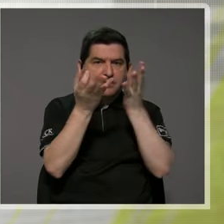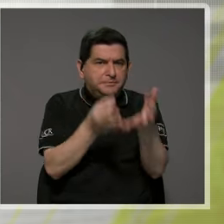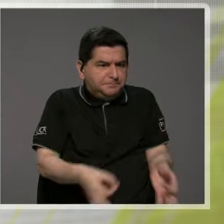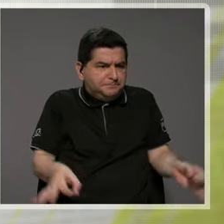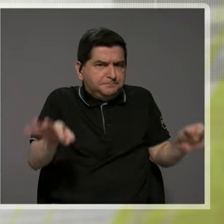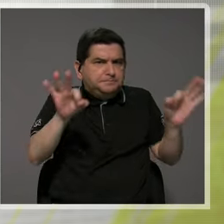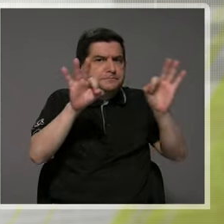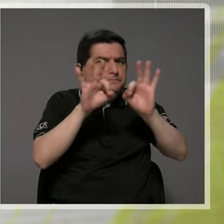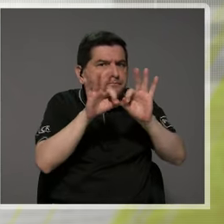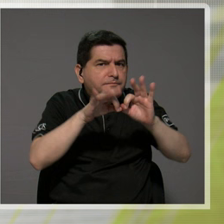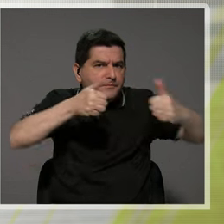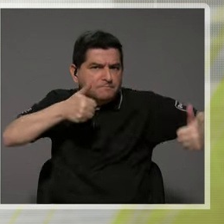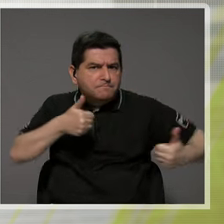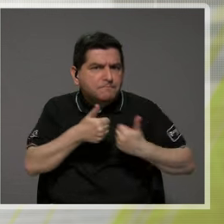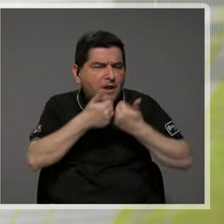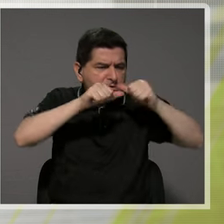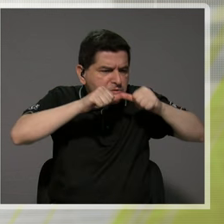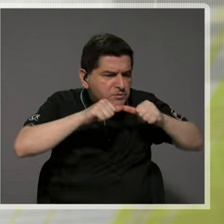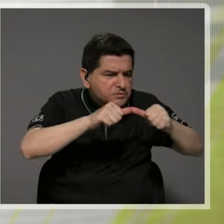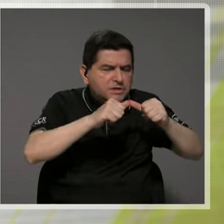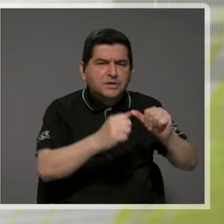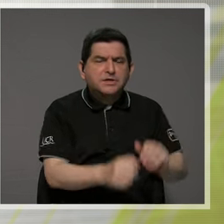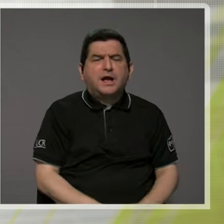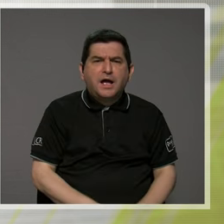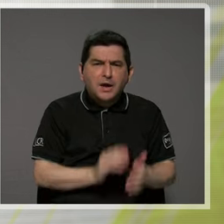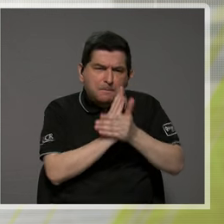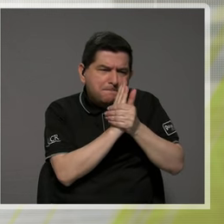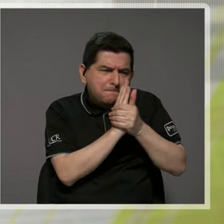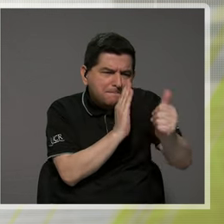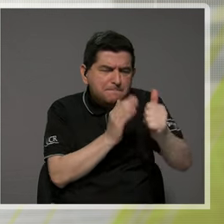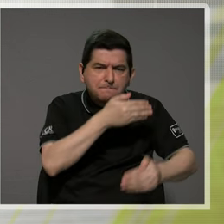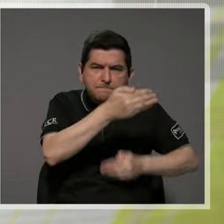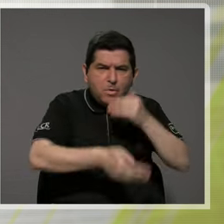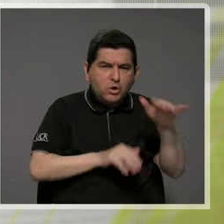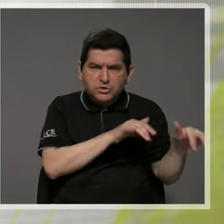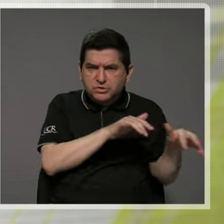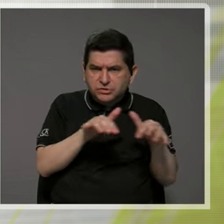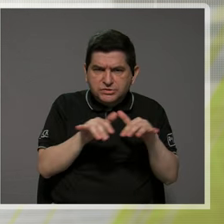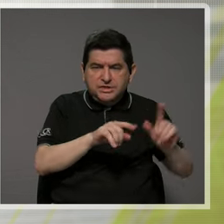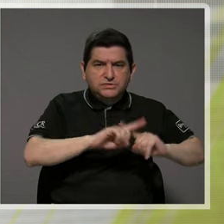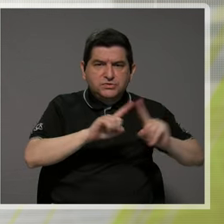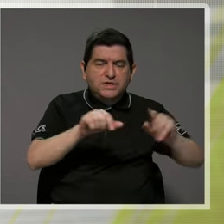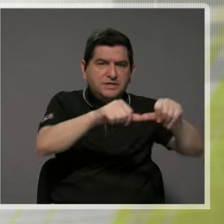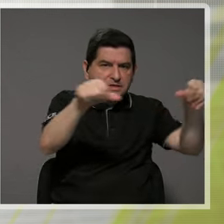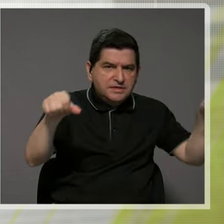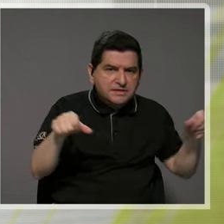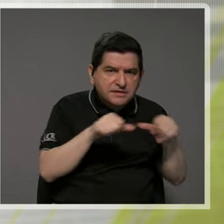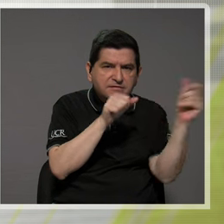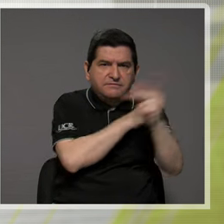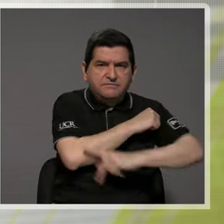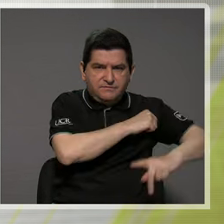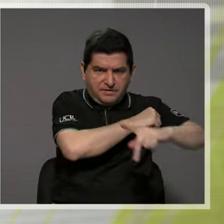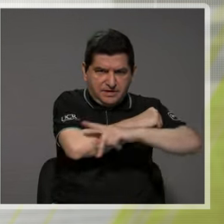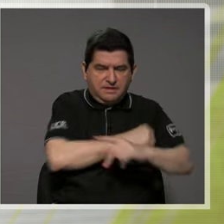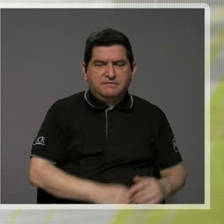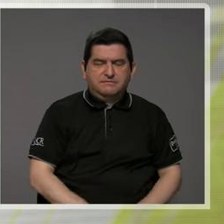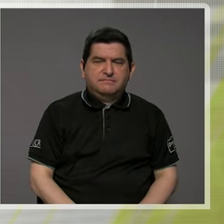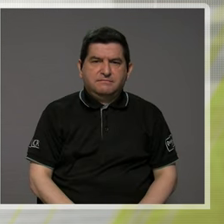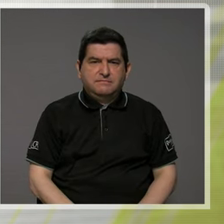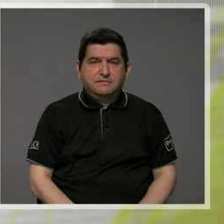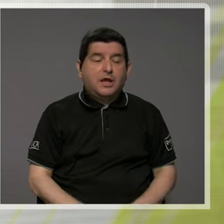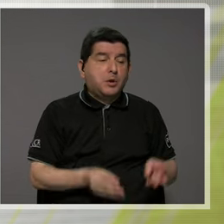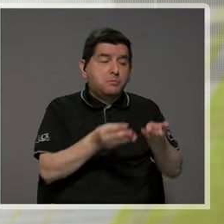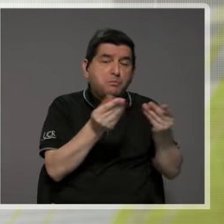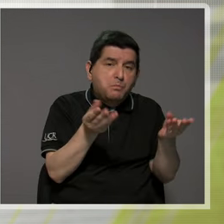importancia, ¿verdad? Y ese desafío de continuar potenciando los procesos de digitalización en los diferentes sectores de nuestro país, tanto a nivel de los